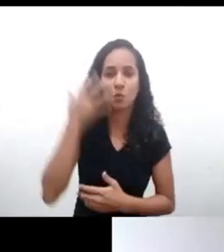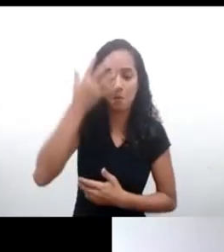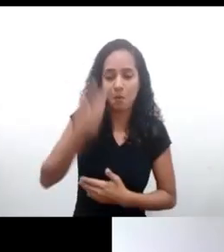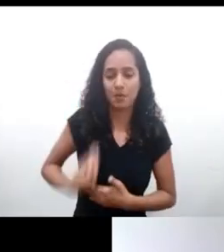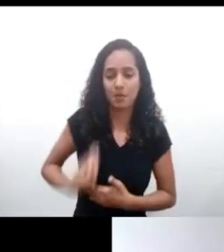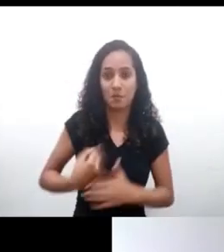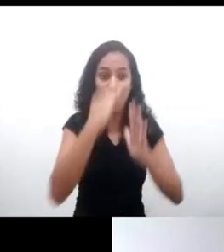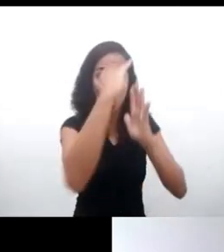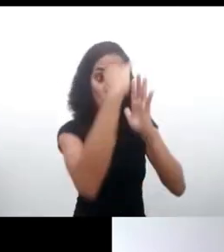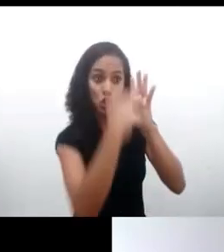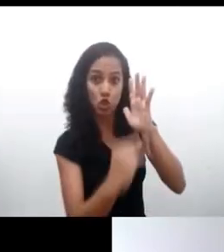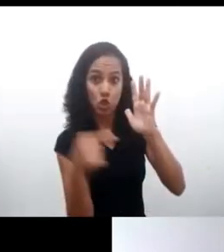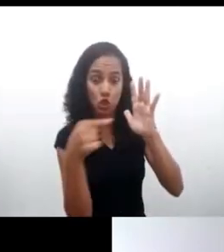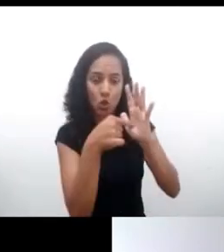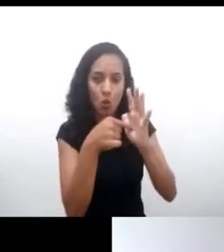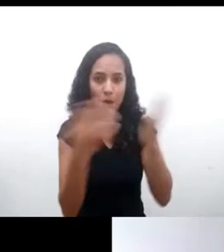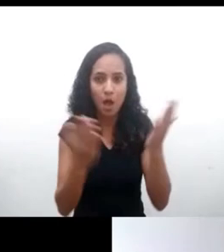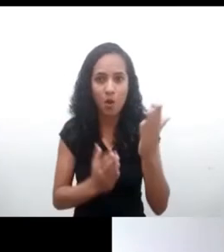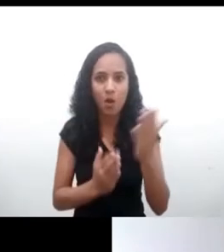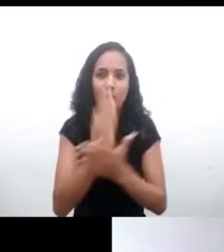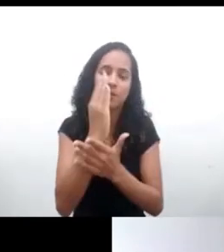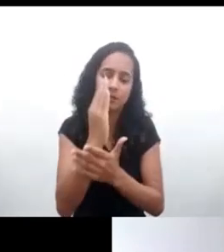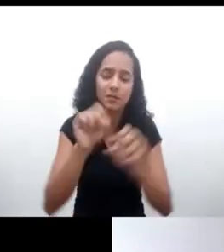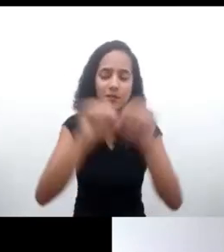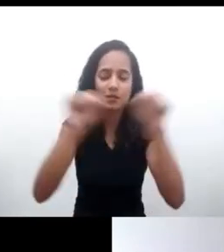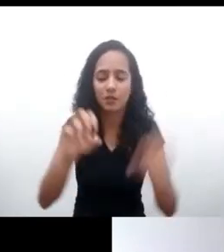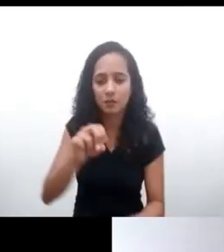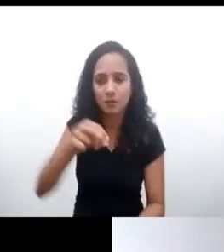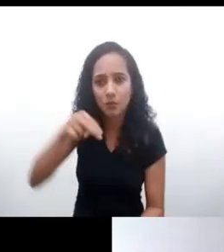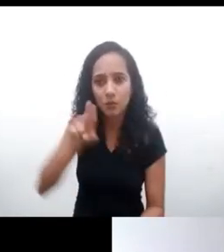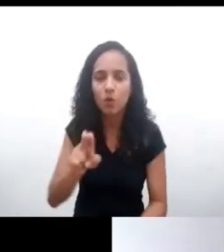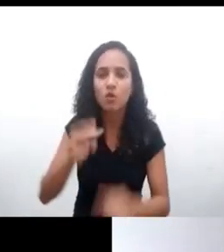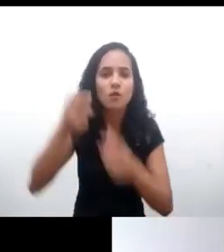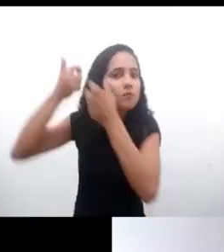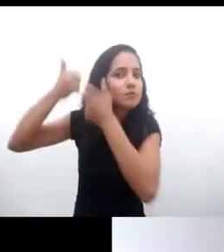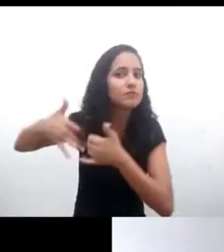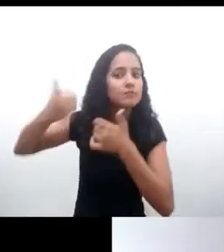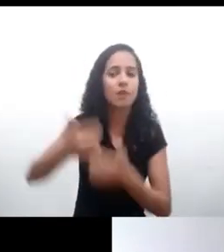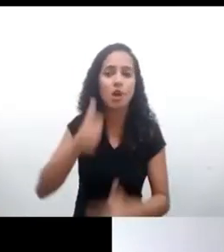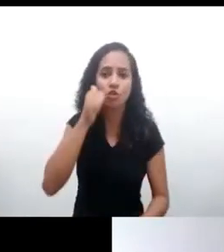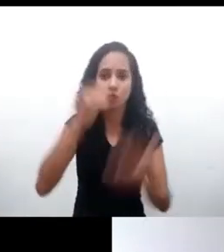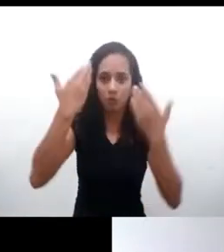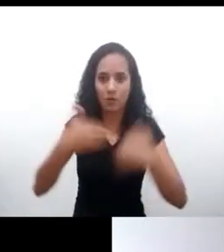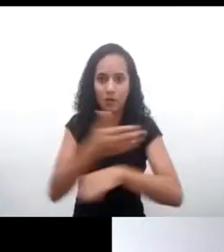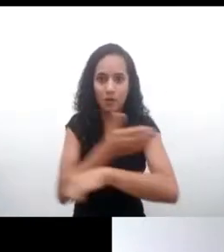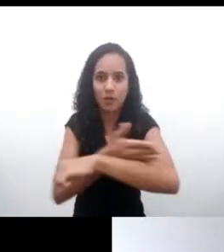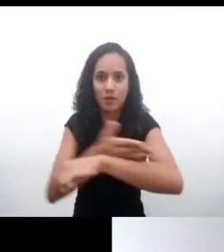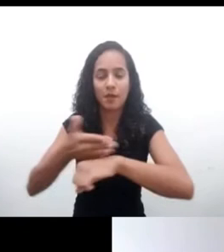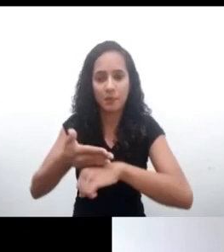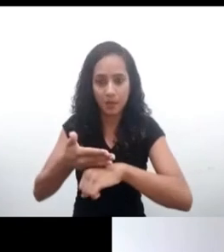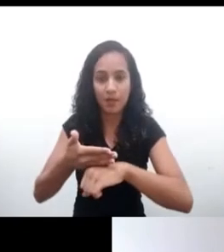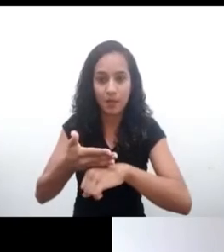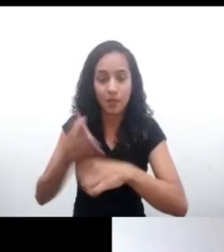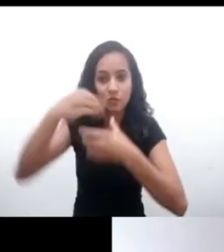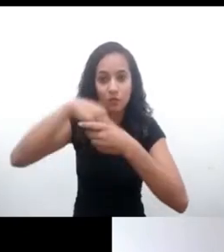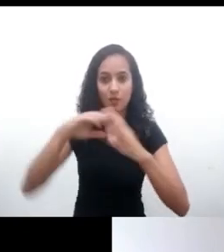este importante documento aprobado en el sistema o en el ámbito del Sistema ONU. Mi audiodescripción,